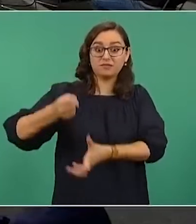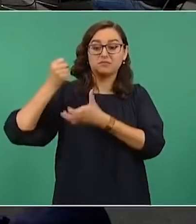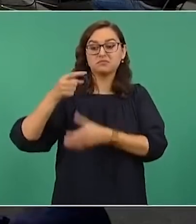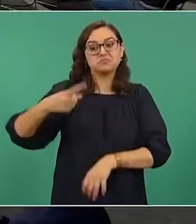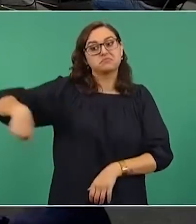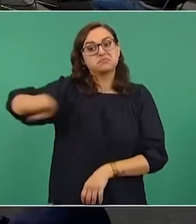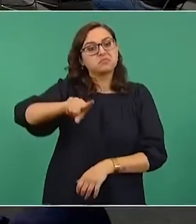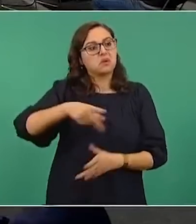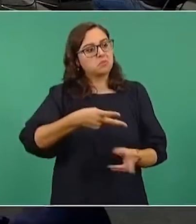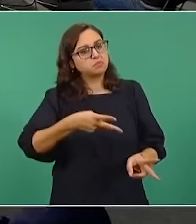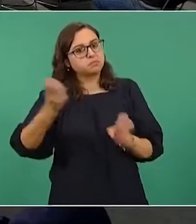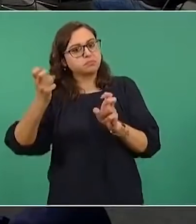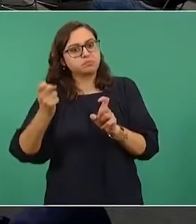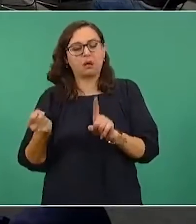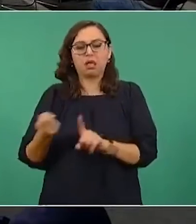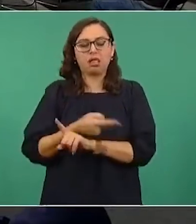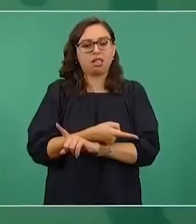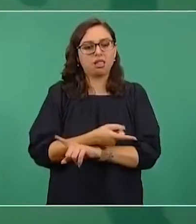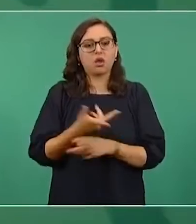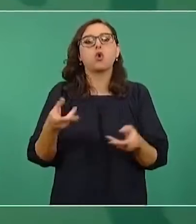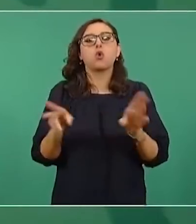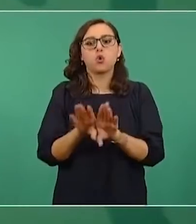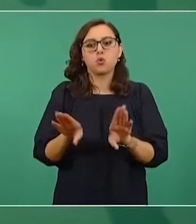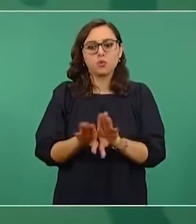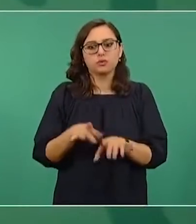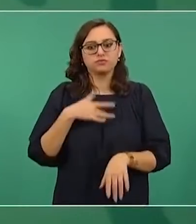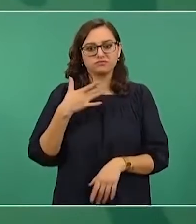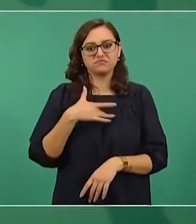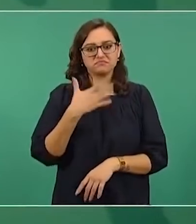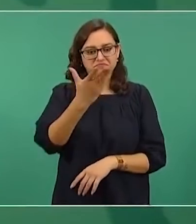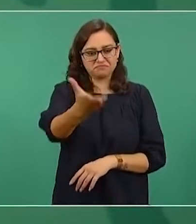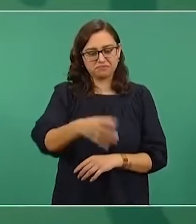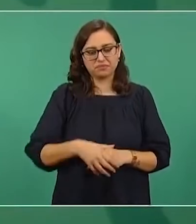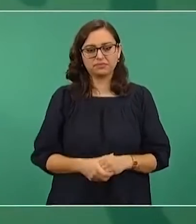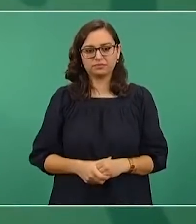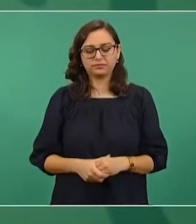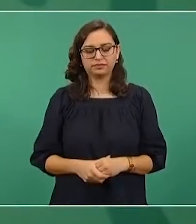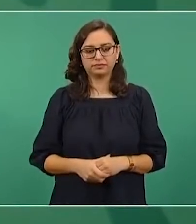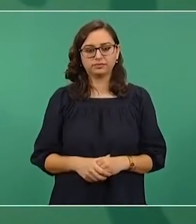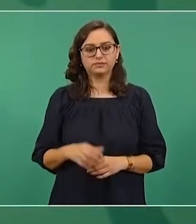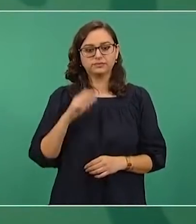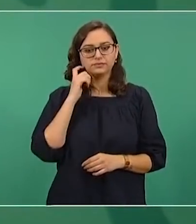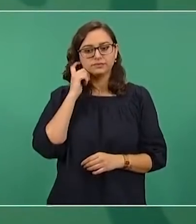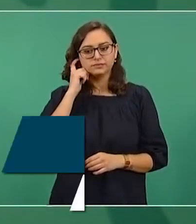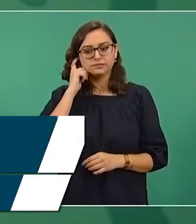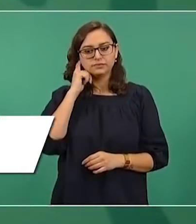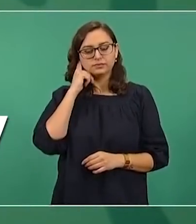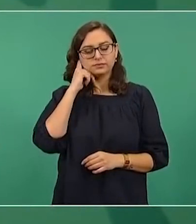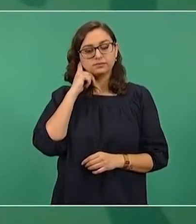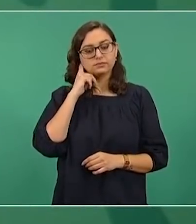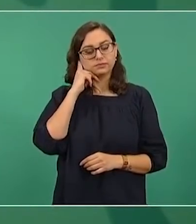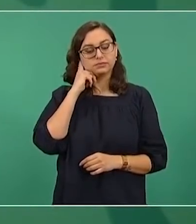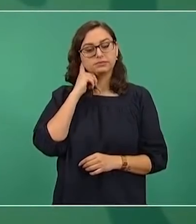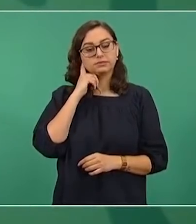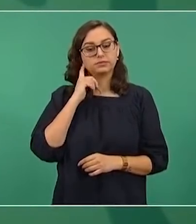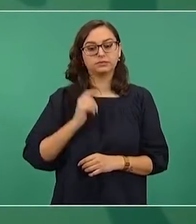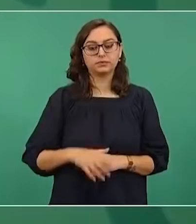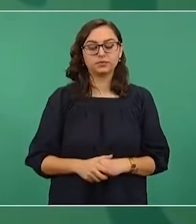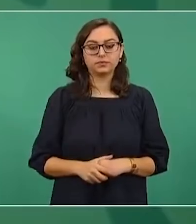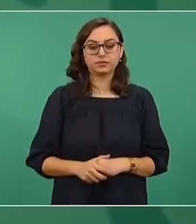Sí, yo creo que ha ayudado mucho el que se